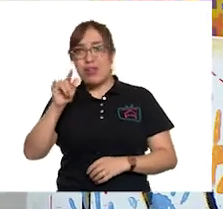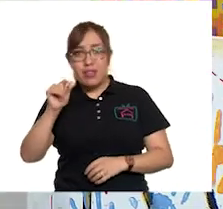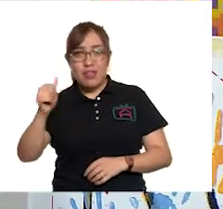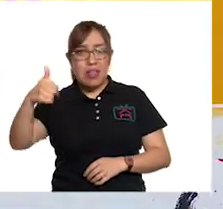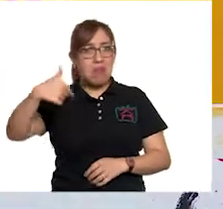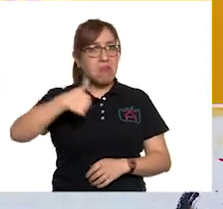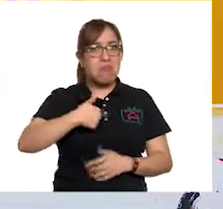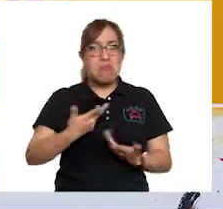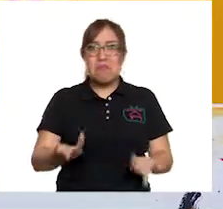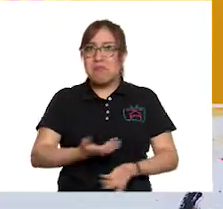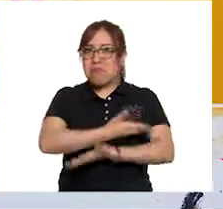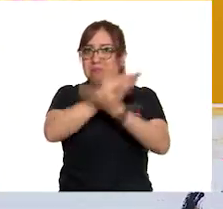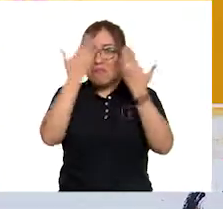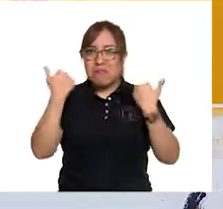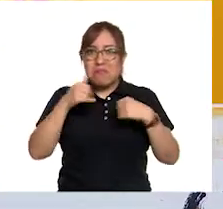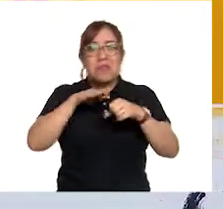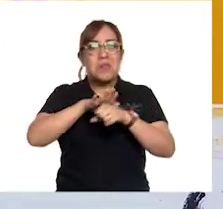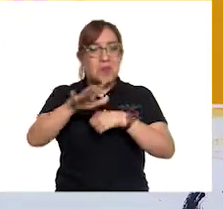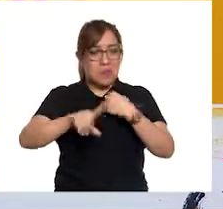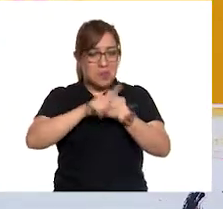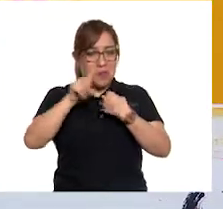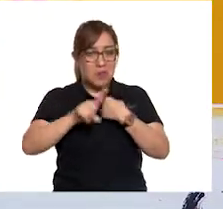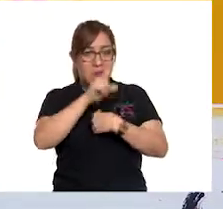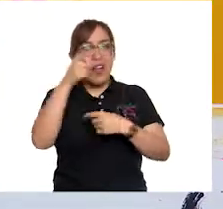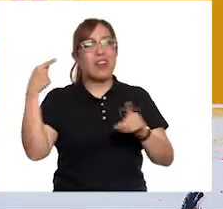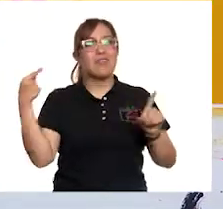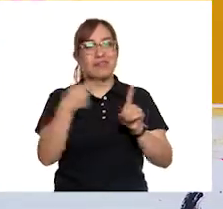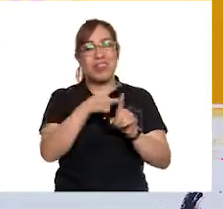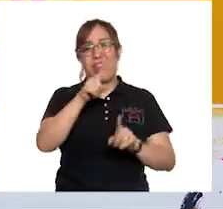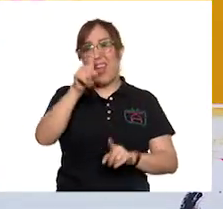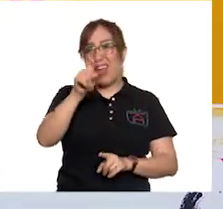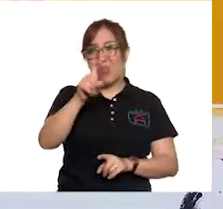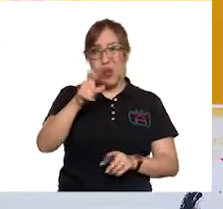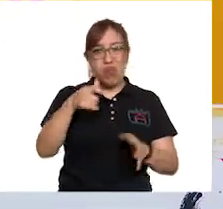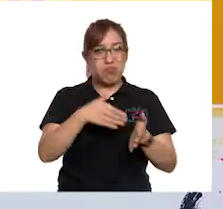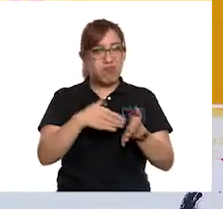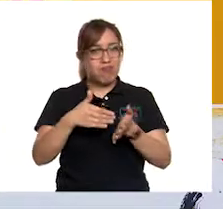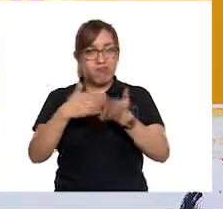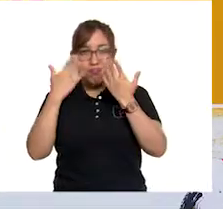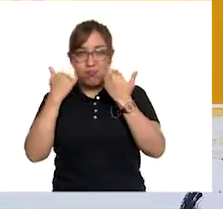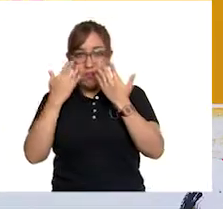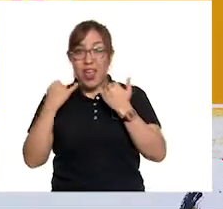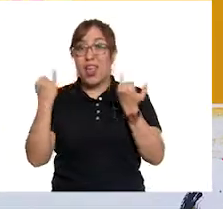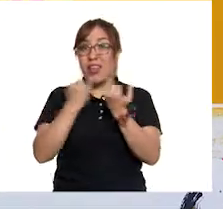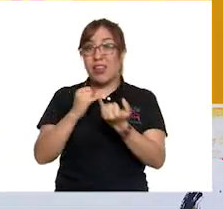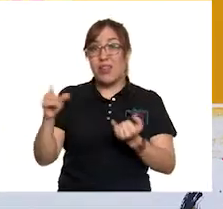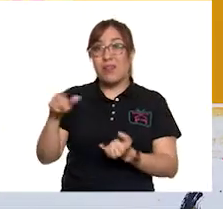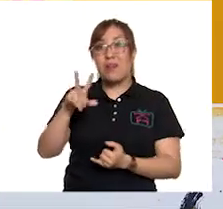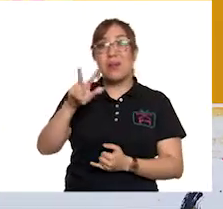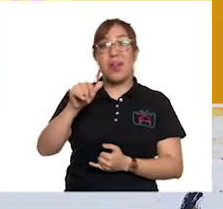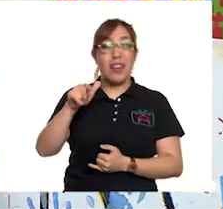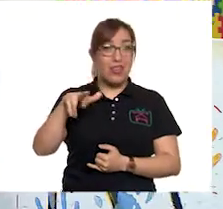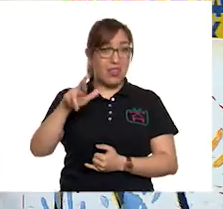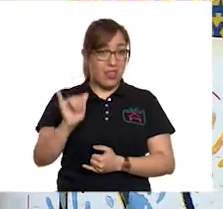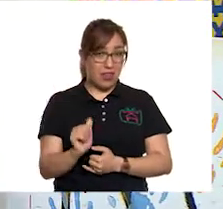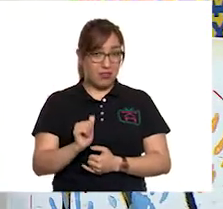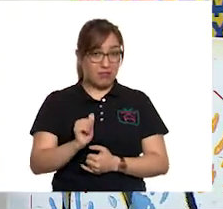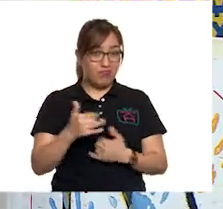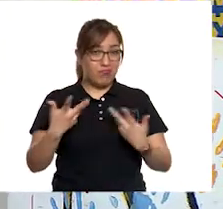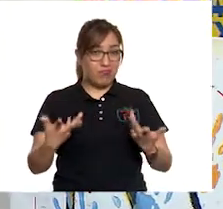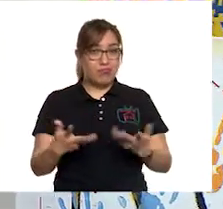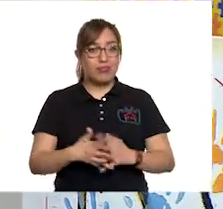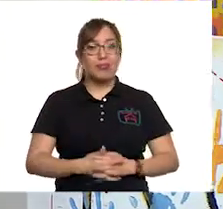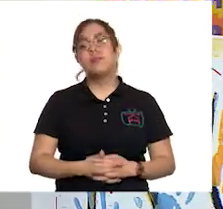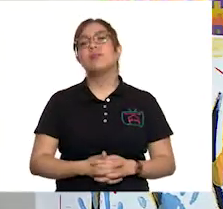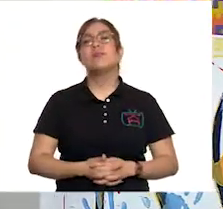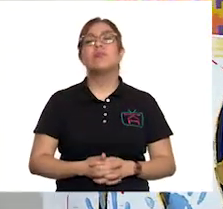somos los únicos que tenemos problemas con el agua potable. También Valeria tiene problemas. Ajá, así es. Ajá.